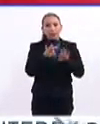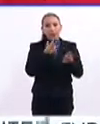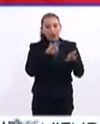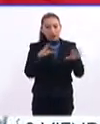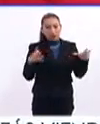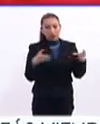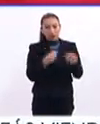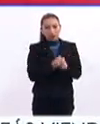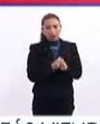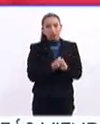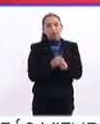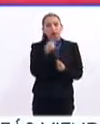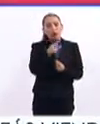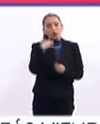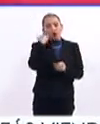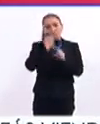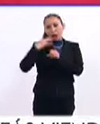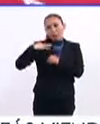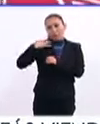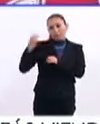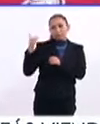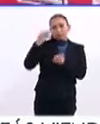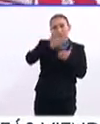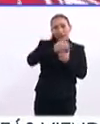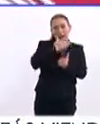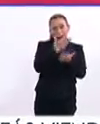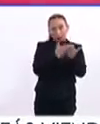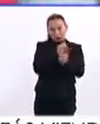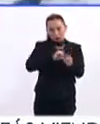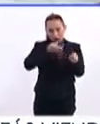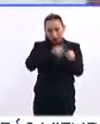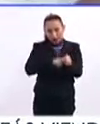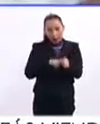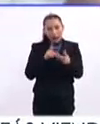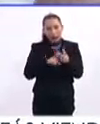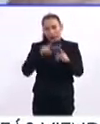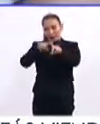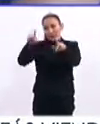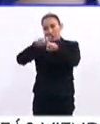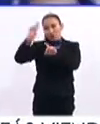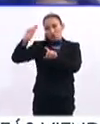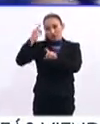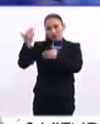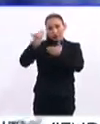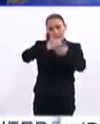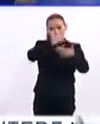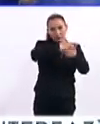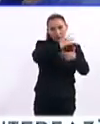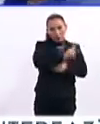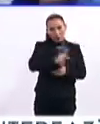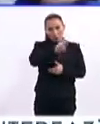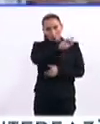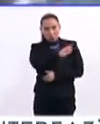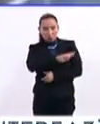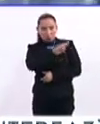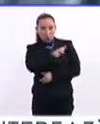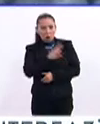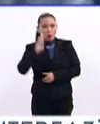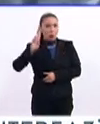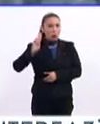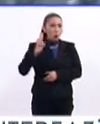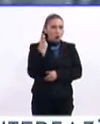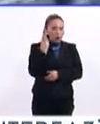con voluntarios, con servicio social de diferentes universidades, públicas y privadas, la